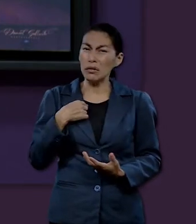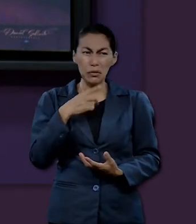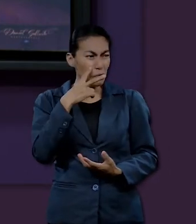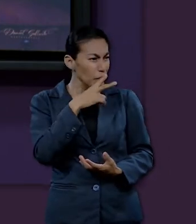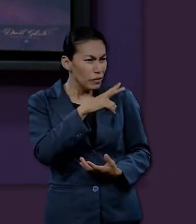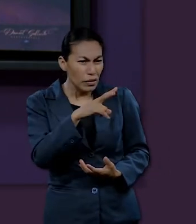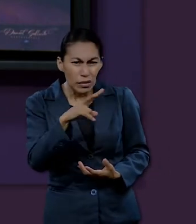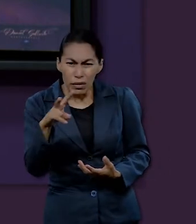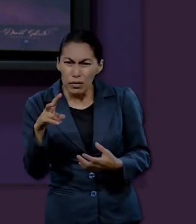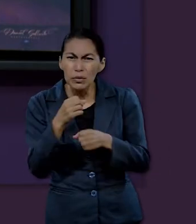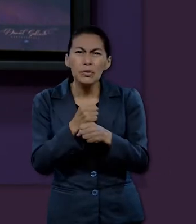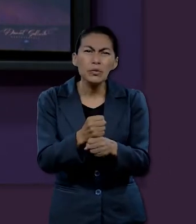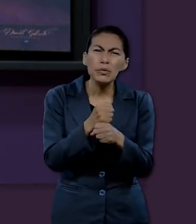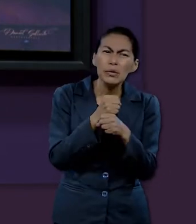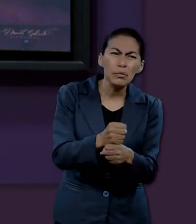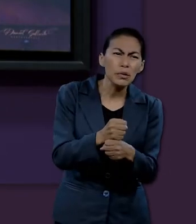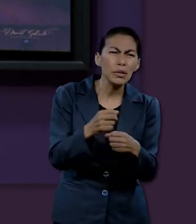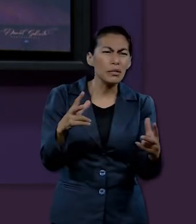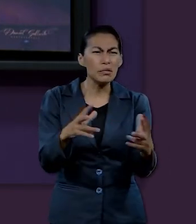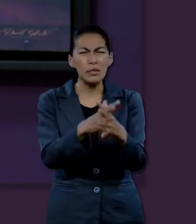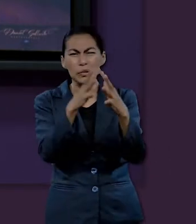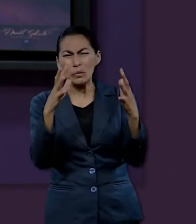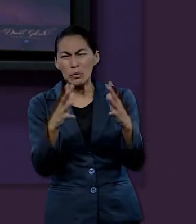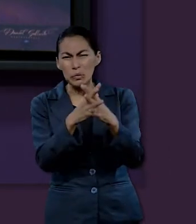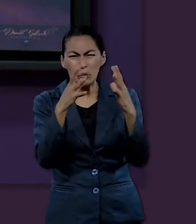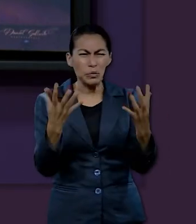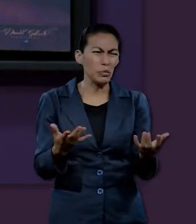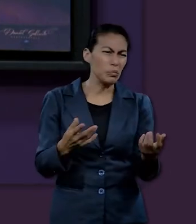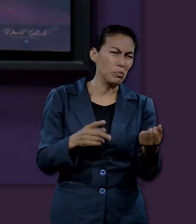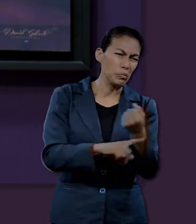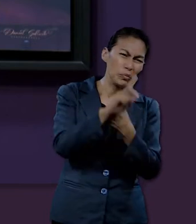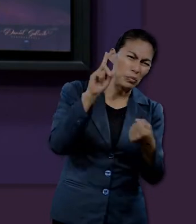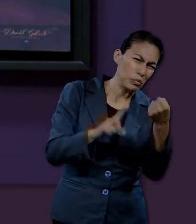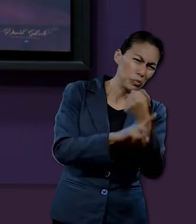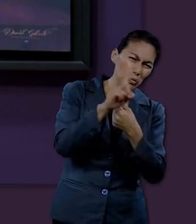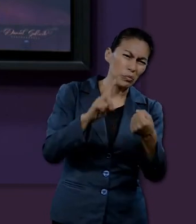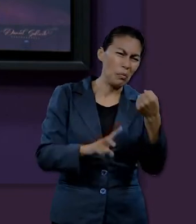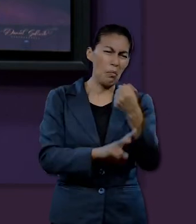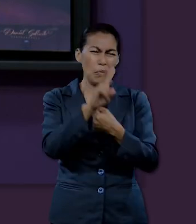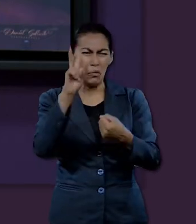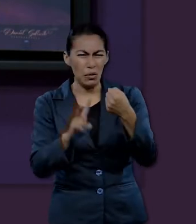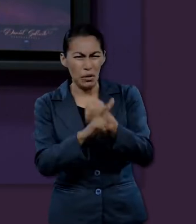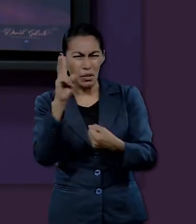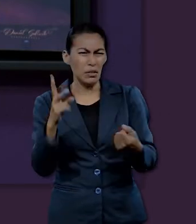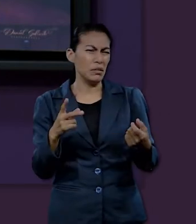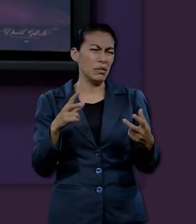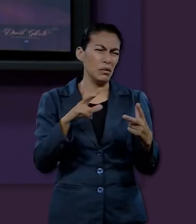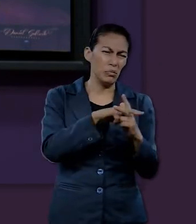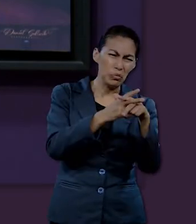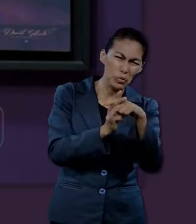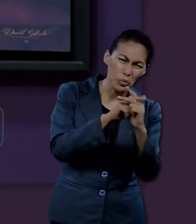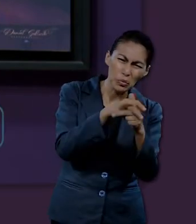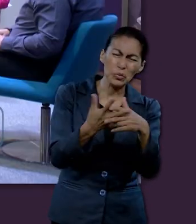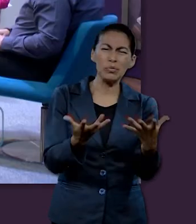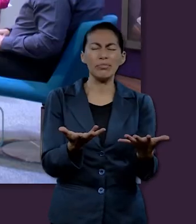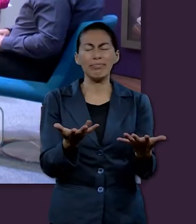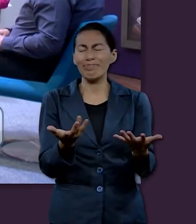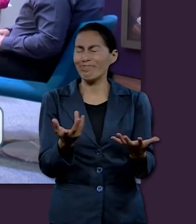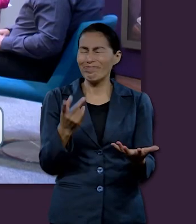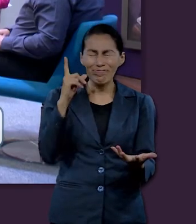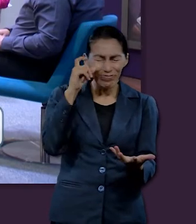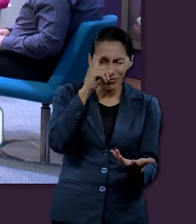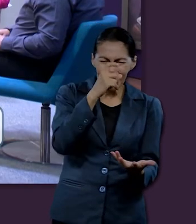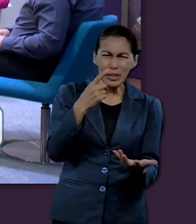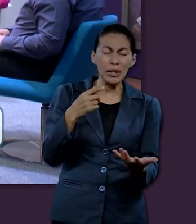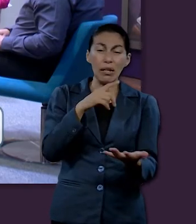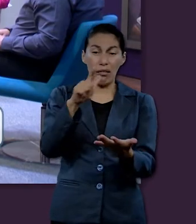debo contemplar el sufrimiento? Veo ante mis ojos destrucción y violencia. Surgen riñas y abundan las contiendas. Por lo